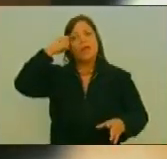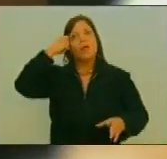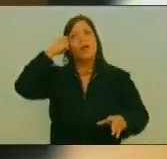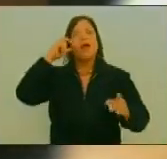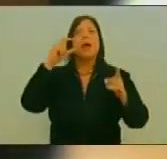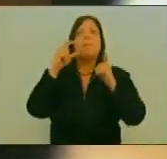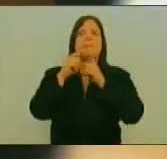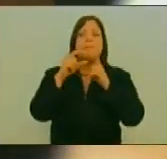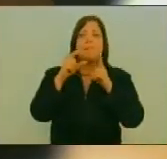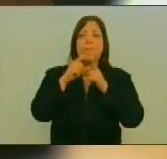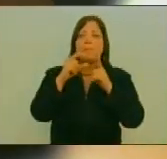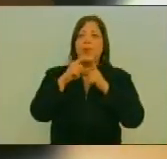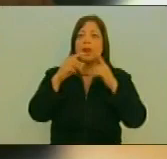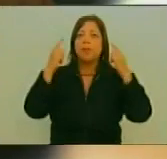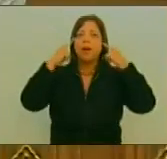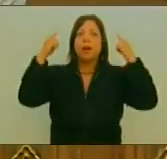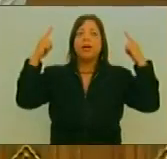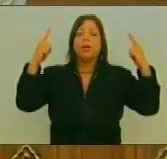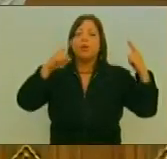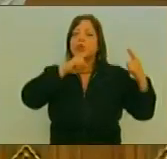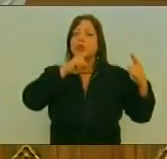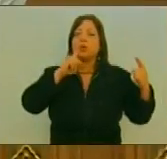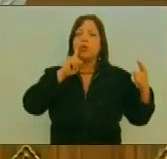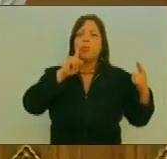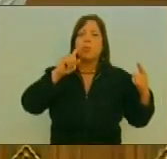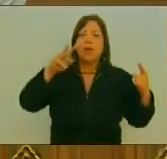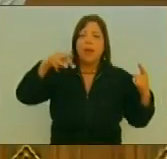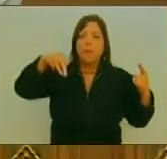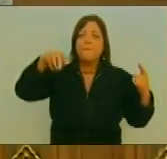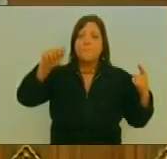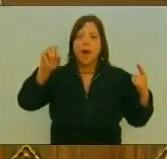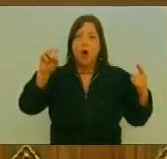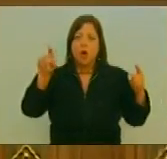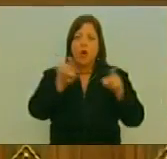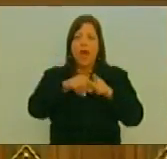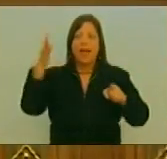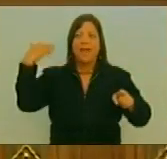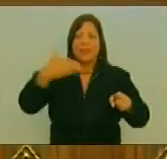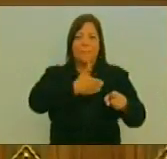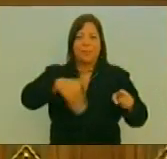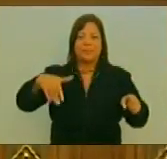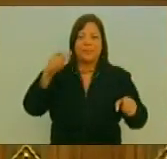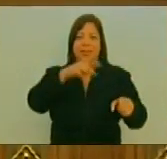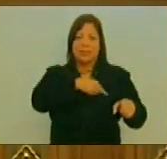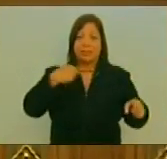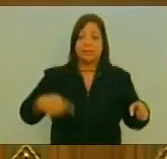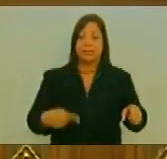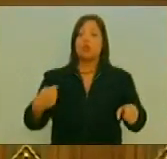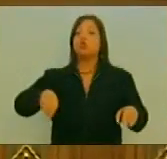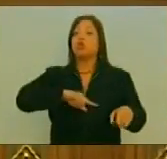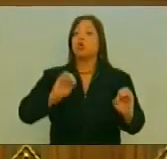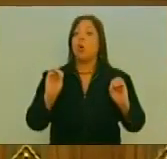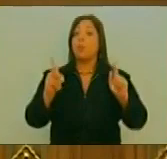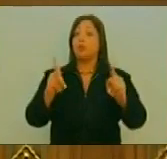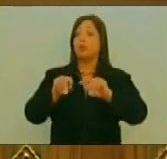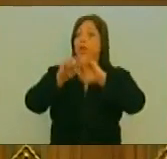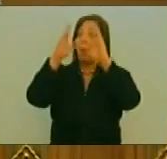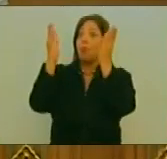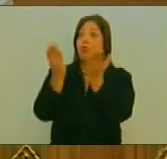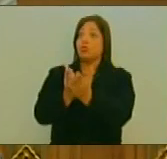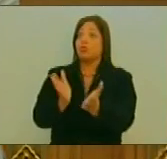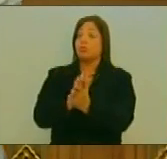Del gran timonel Mao Zedong Es porque nosotros Tenemos una gran oportunidad Frente al mundo